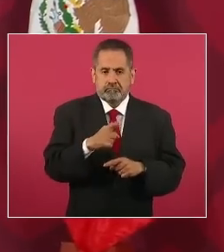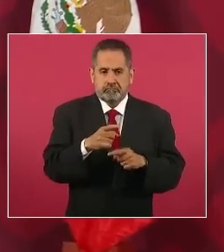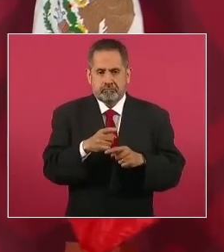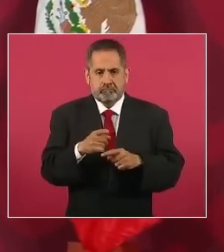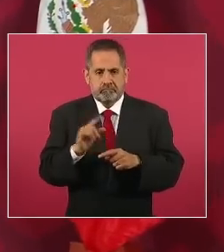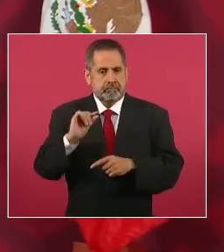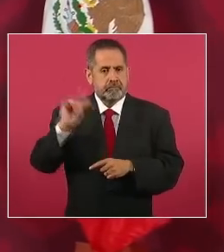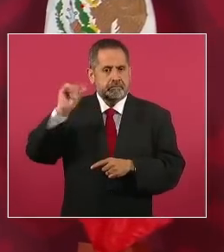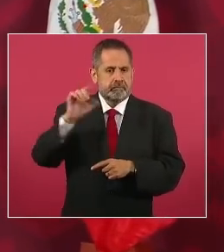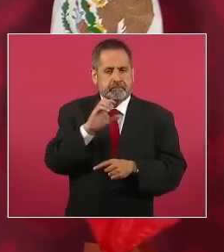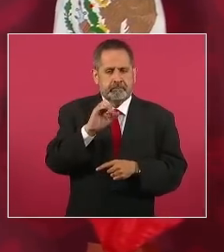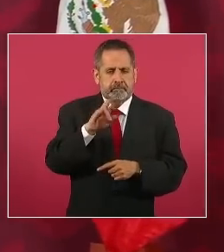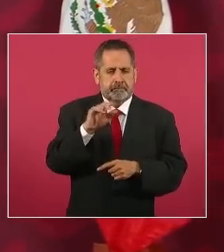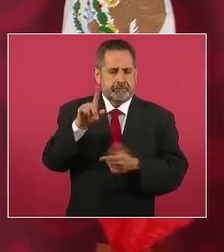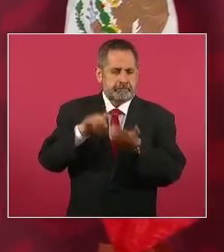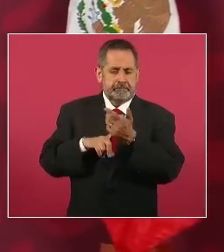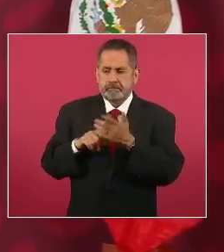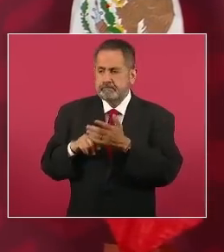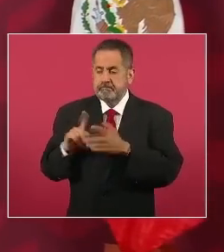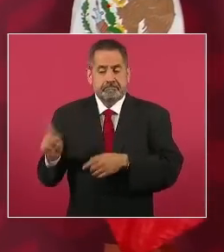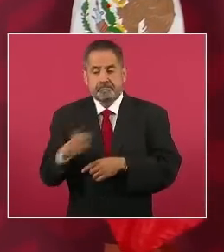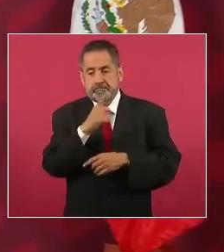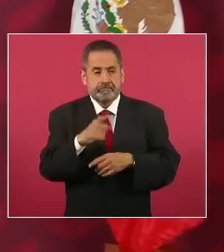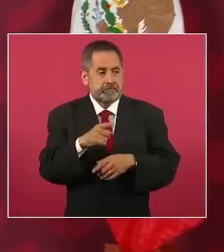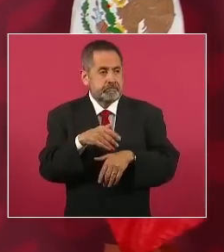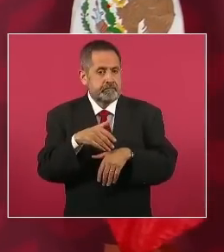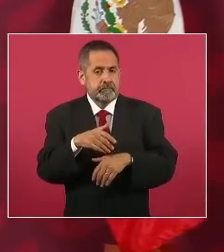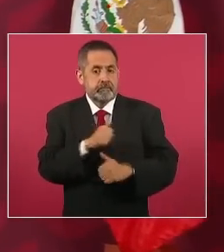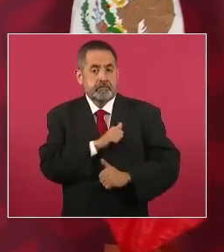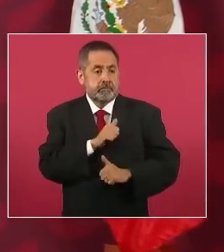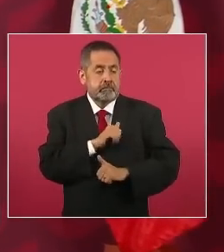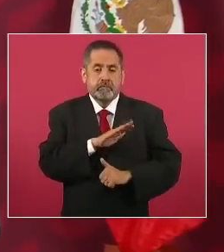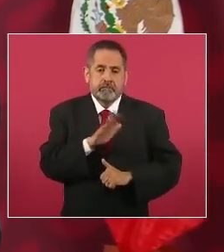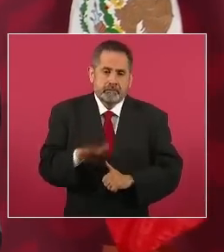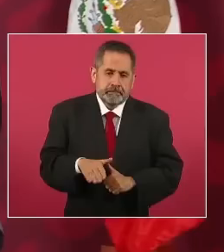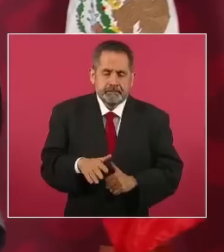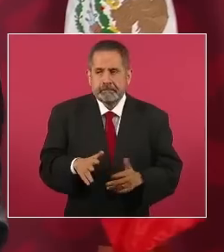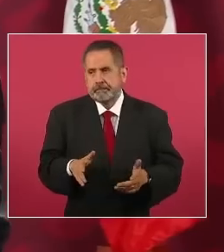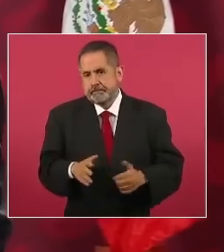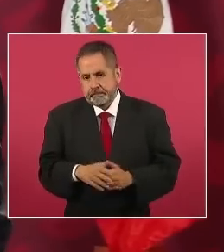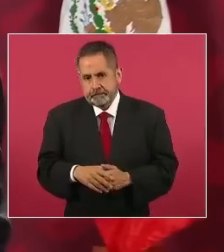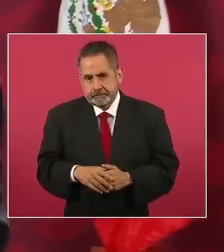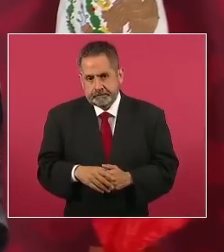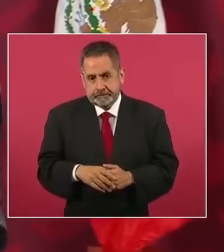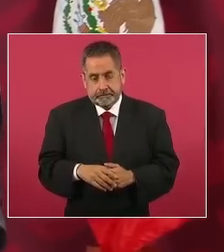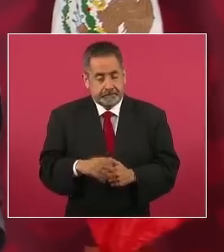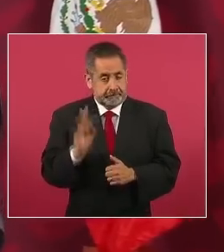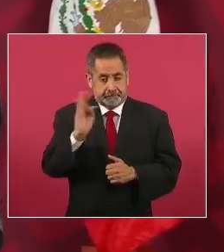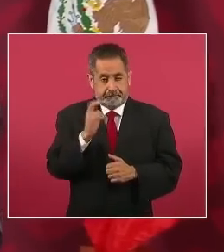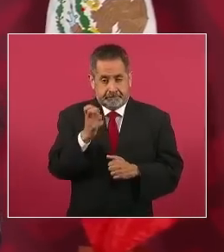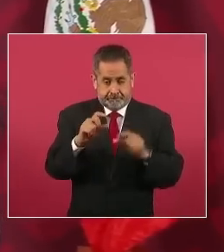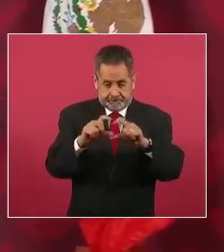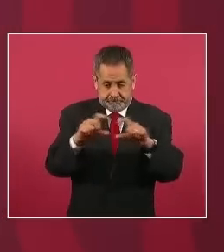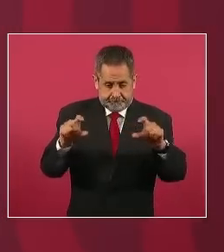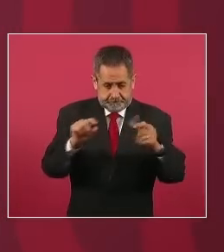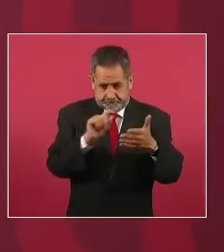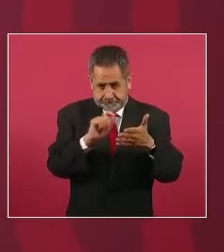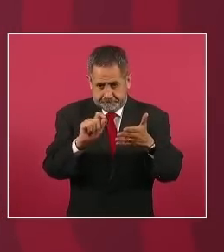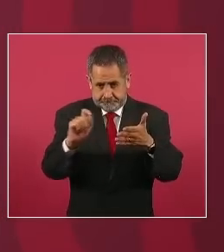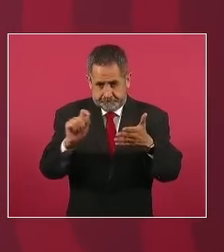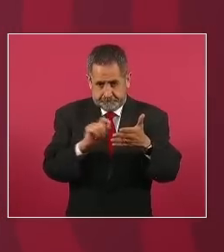los soldados no estaban obligados a acatar una desaparición forzada torturas